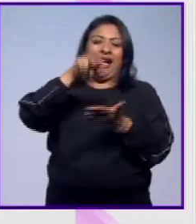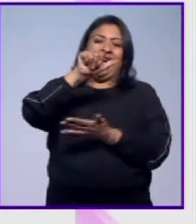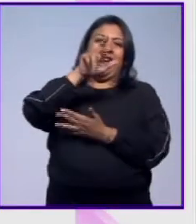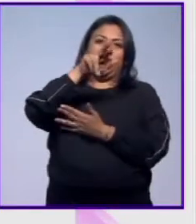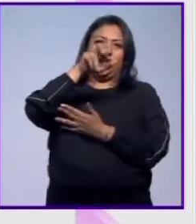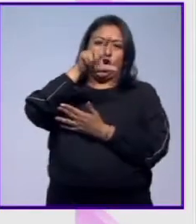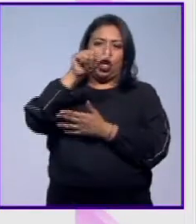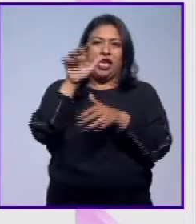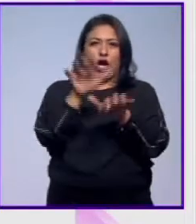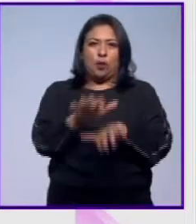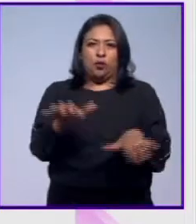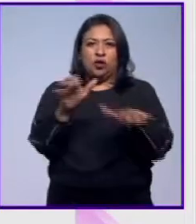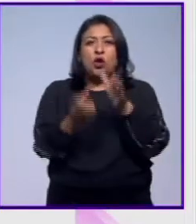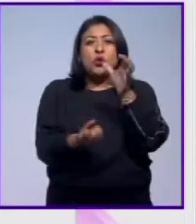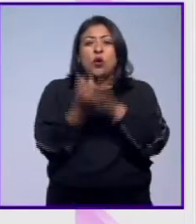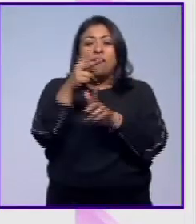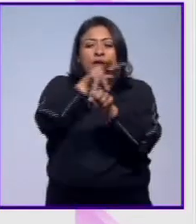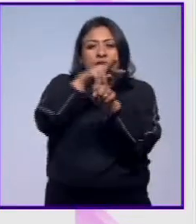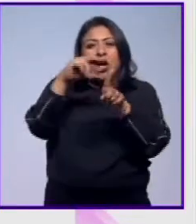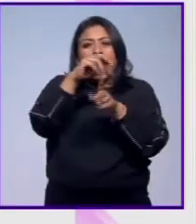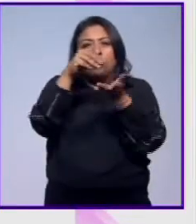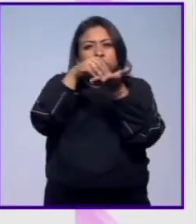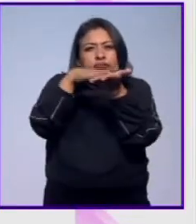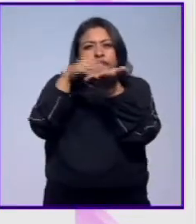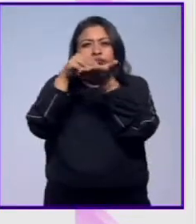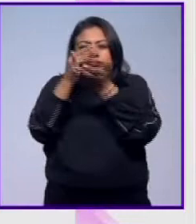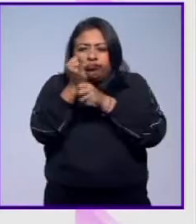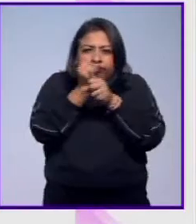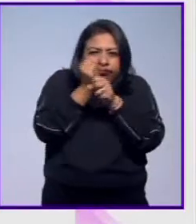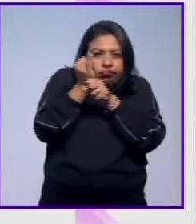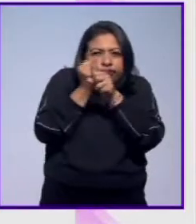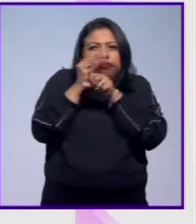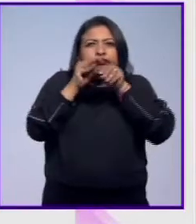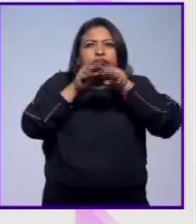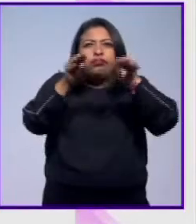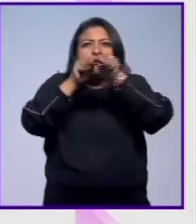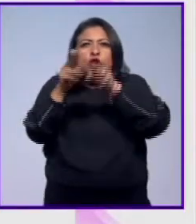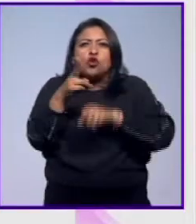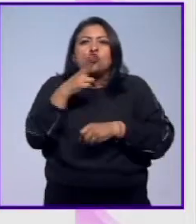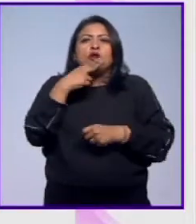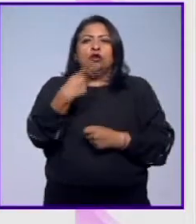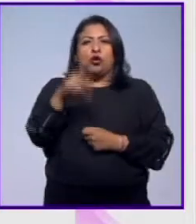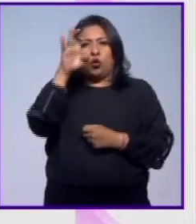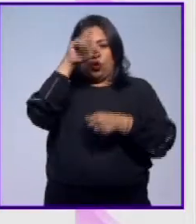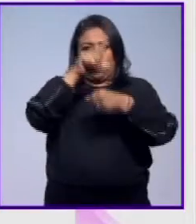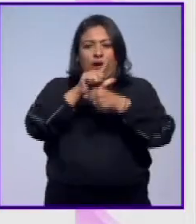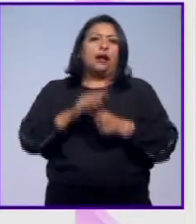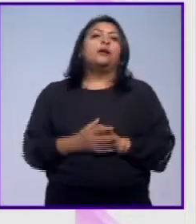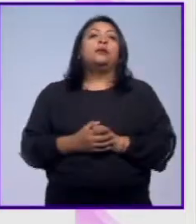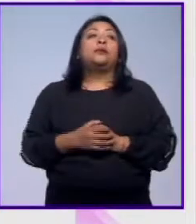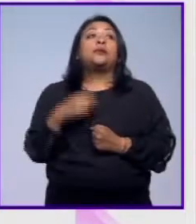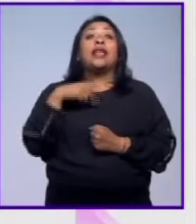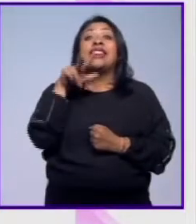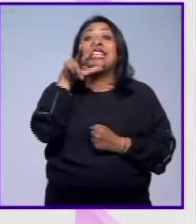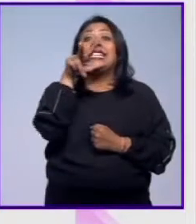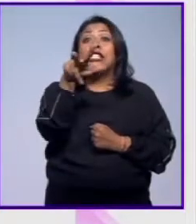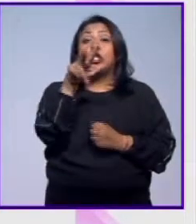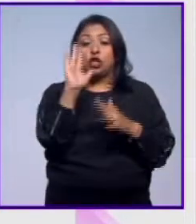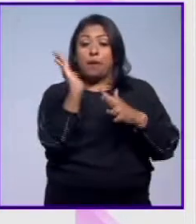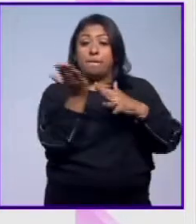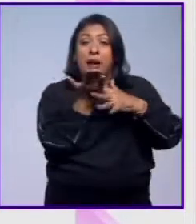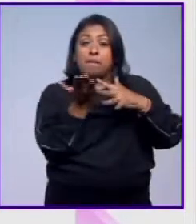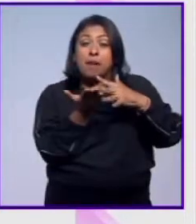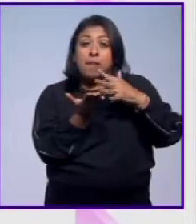nuevos enfoques para la documentación, análisis y difusión del patrimonio cultural. Son 18 artículos,